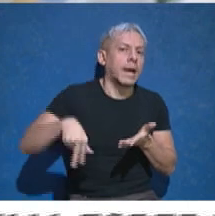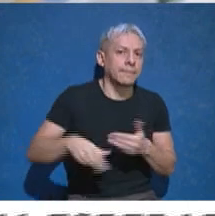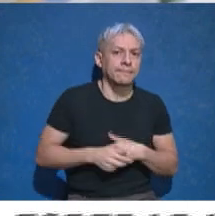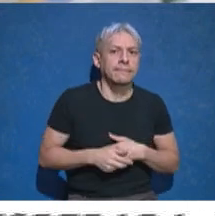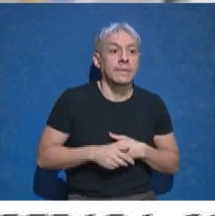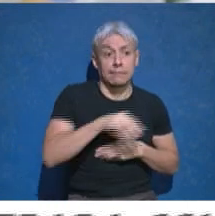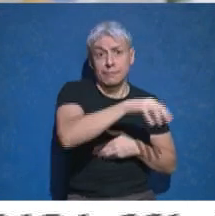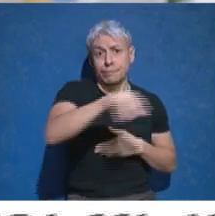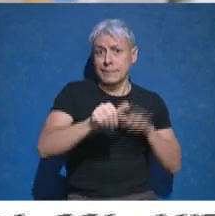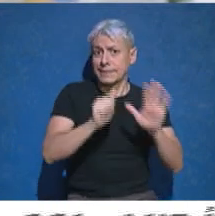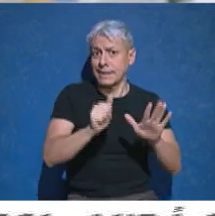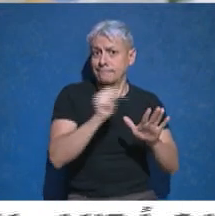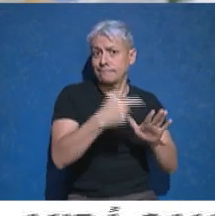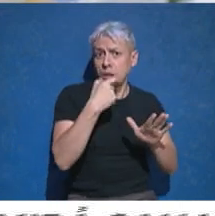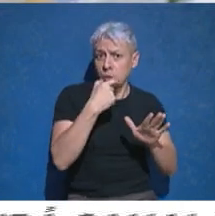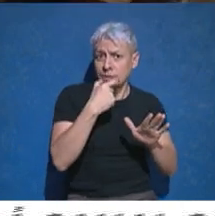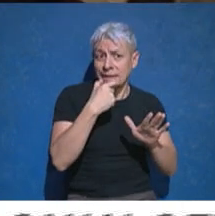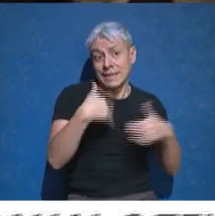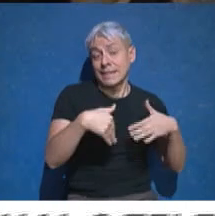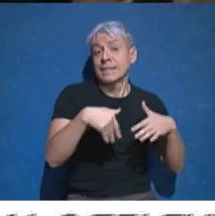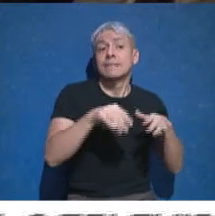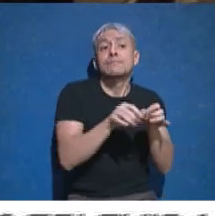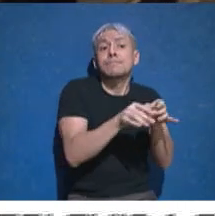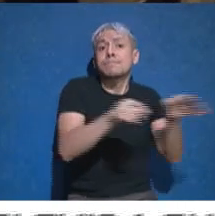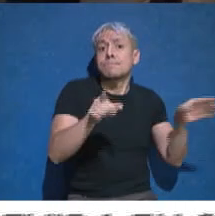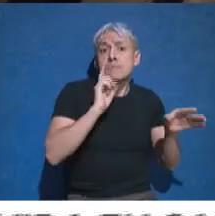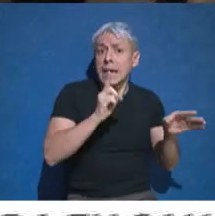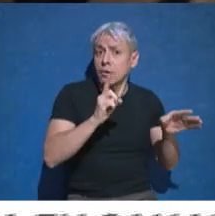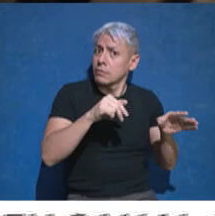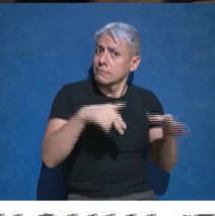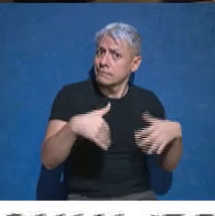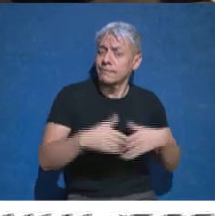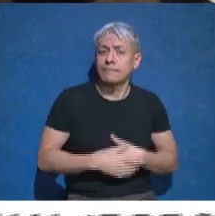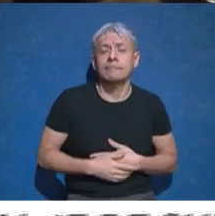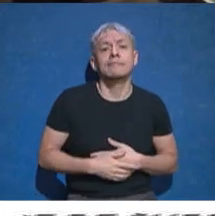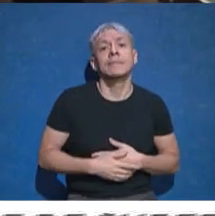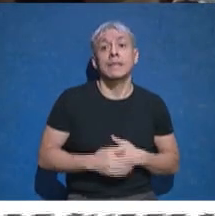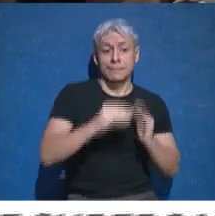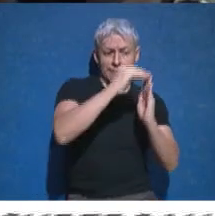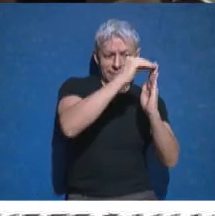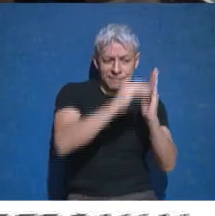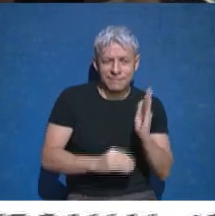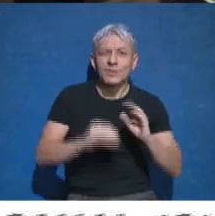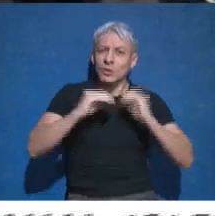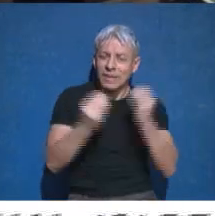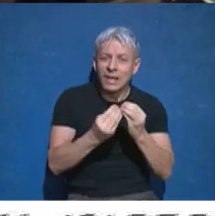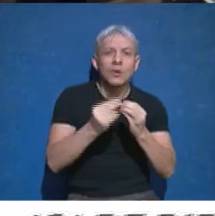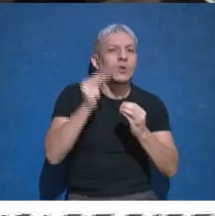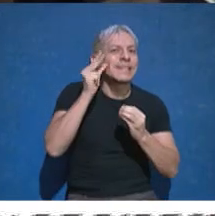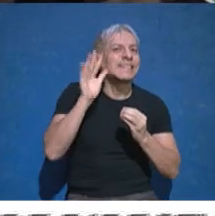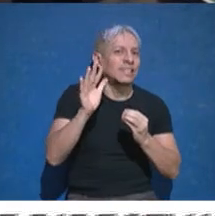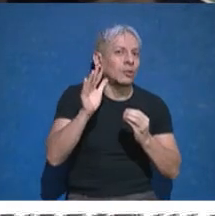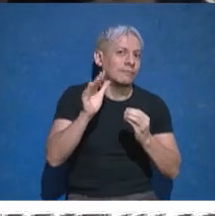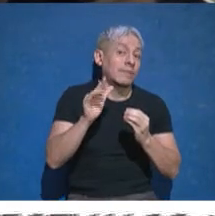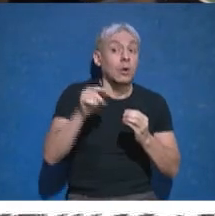son las comunas de la provincia de alto riesgo epidemiológico. A nivel nacional en este listado hay 85 departamentos. Hoy en la